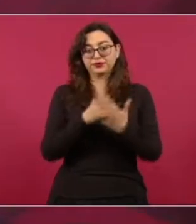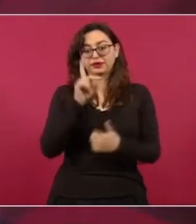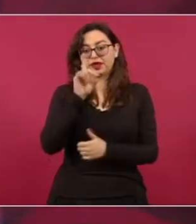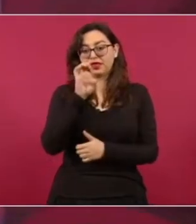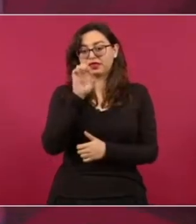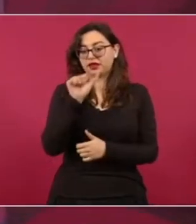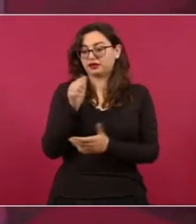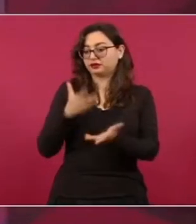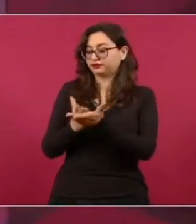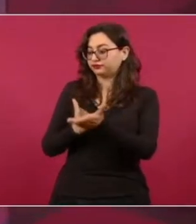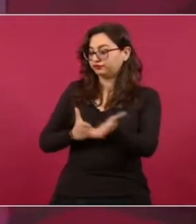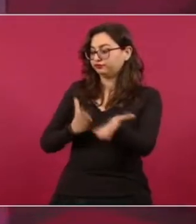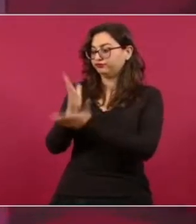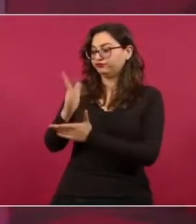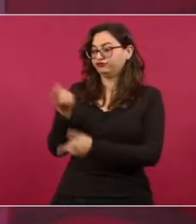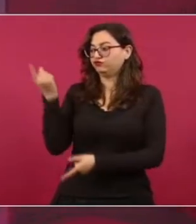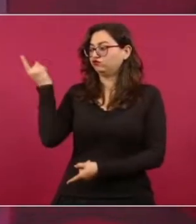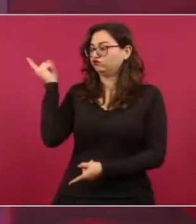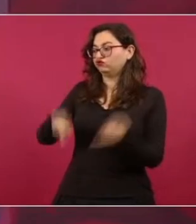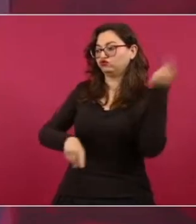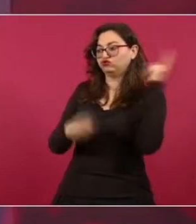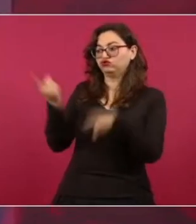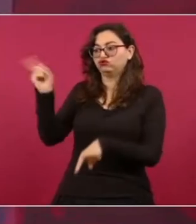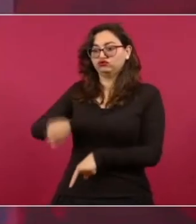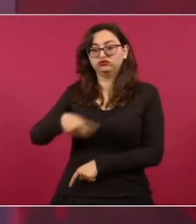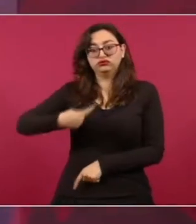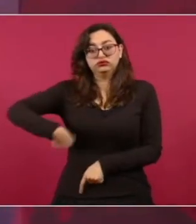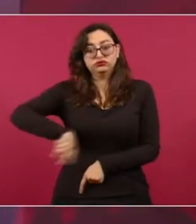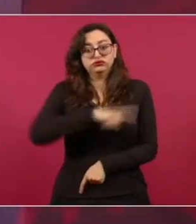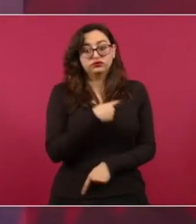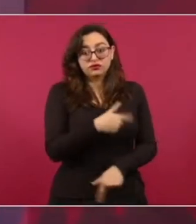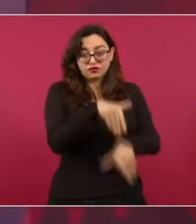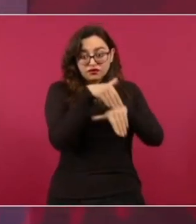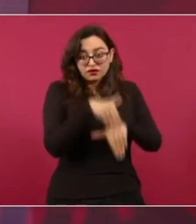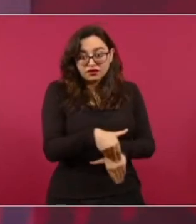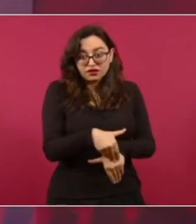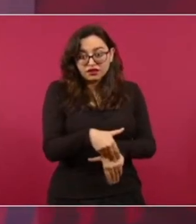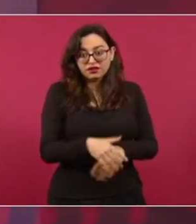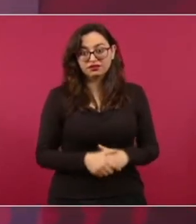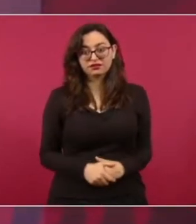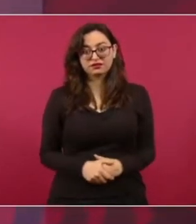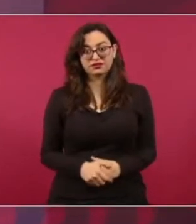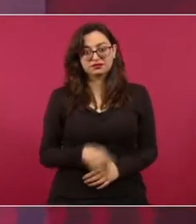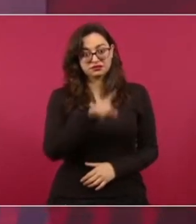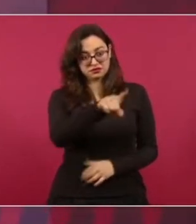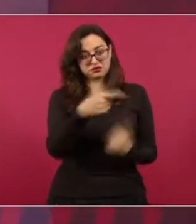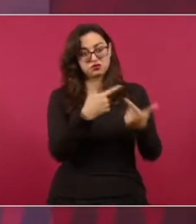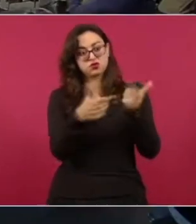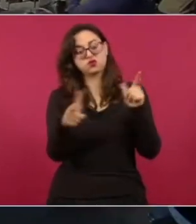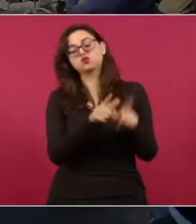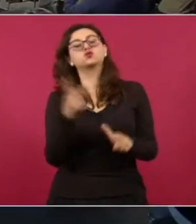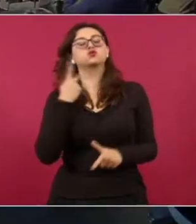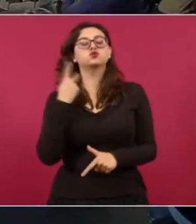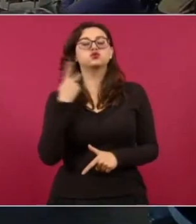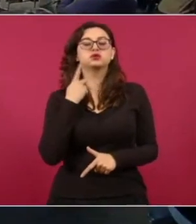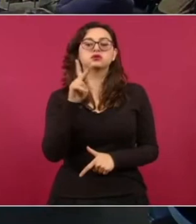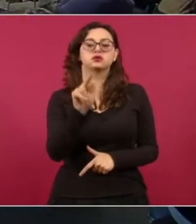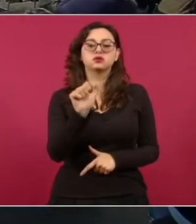como lo está planteando el presidente del PAN. ¿Por qué no pones otra vez?